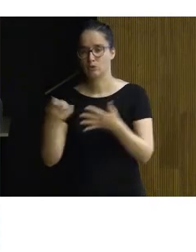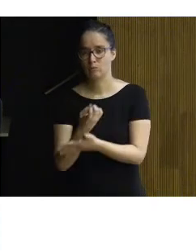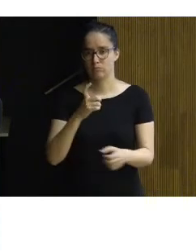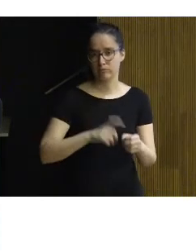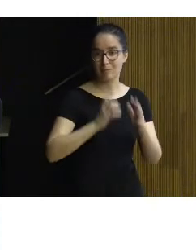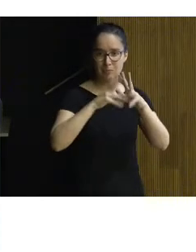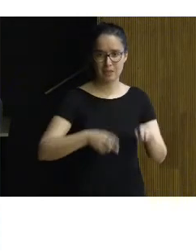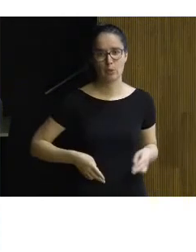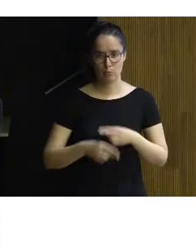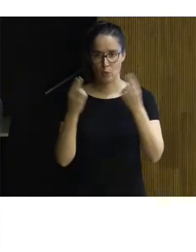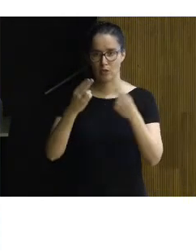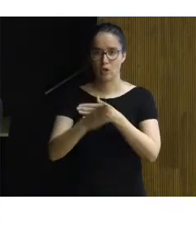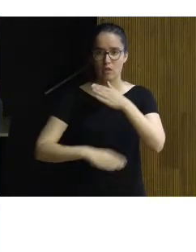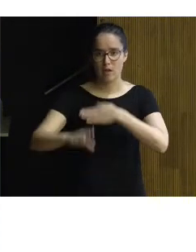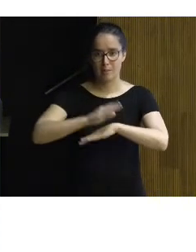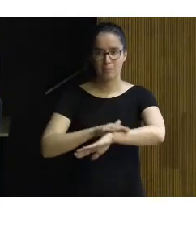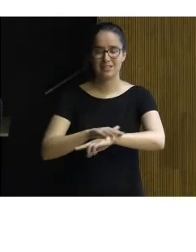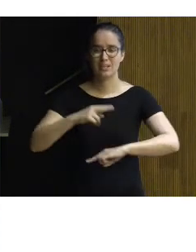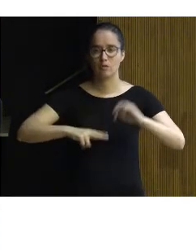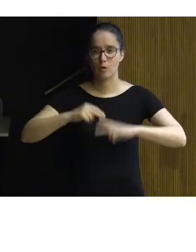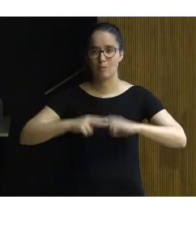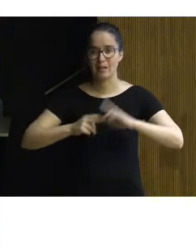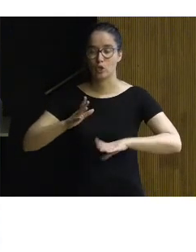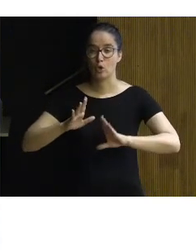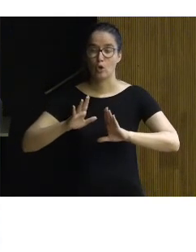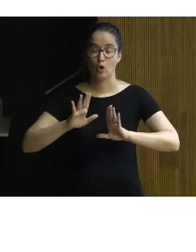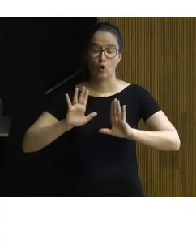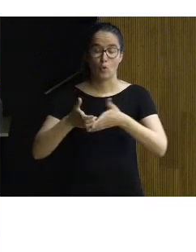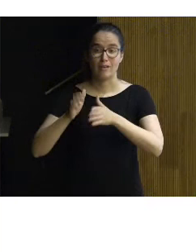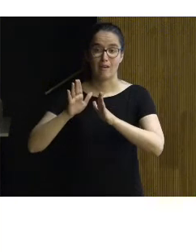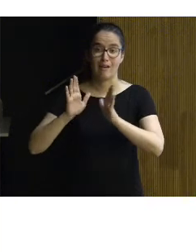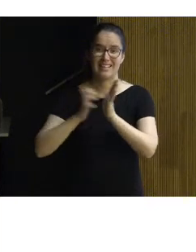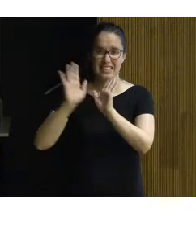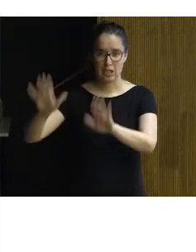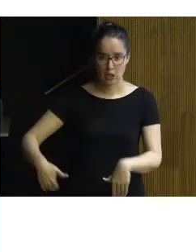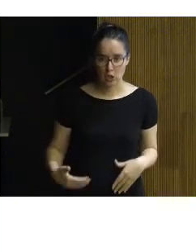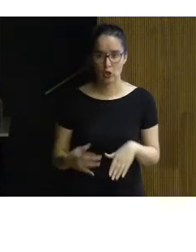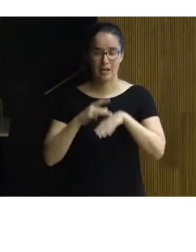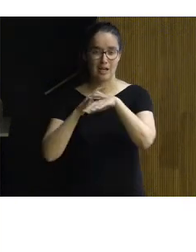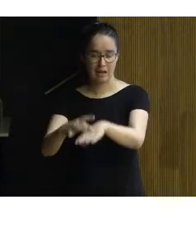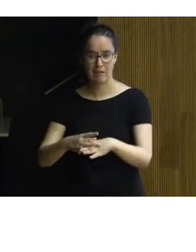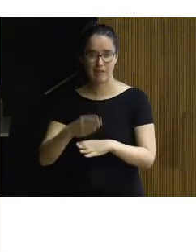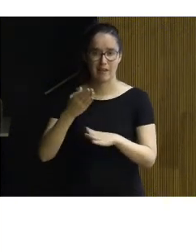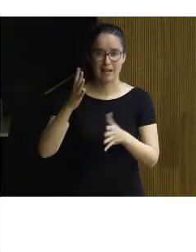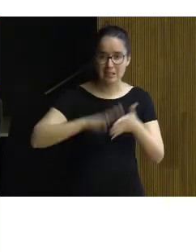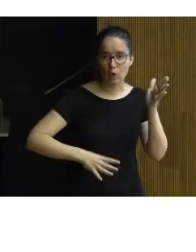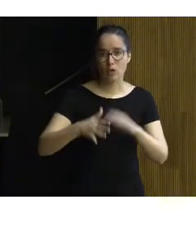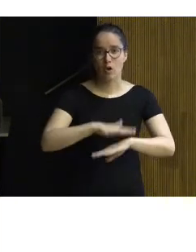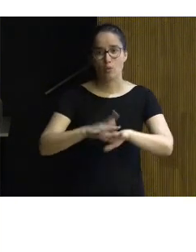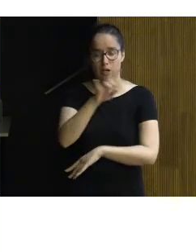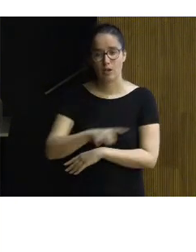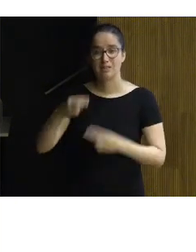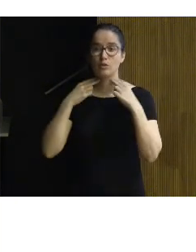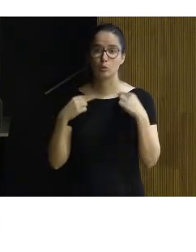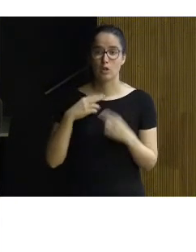Administraciones Públicas, CEAPAD, Ministerio de Fomento, Junta de Castilla y León, la Agencia de Habitat y de Cataluña, el Gobierno de Canarias, la Diputación de